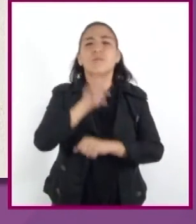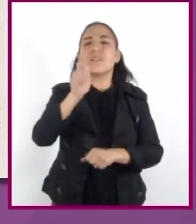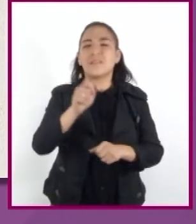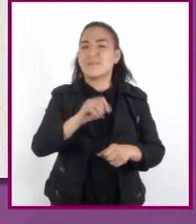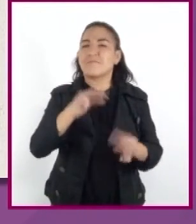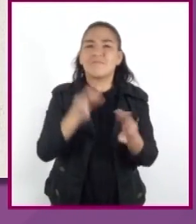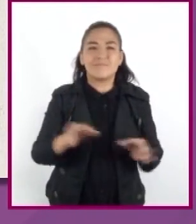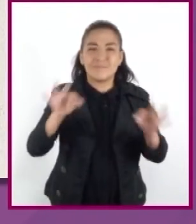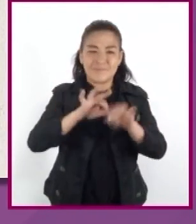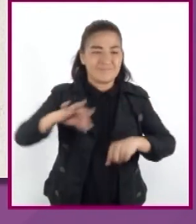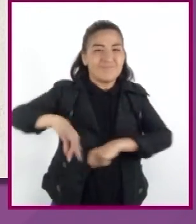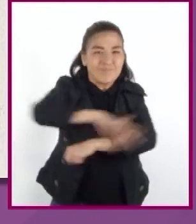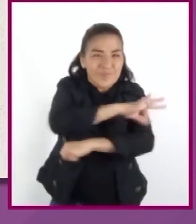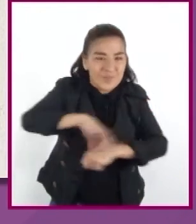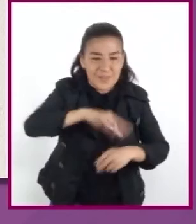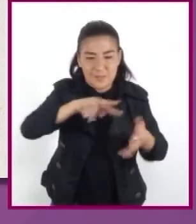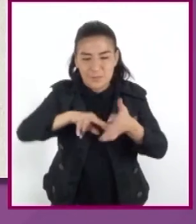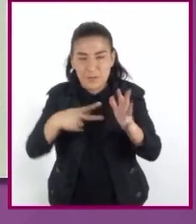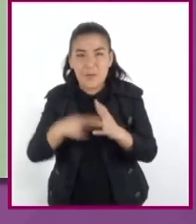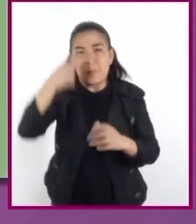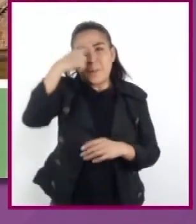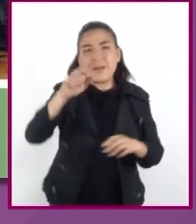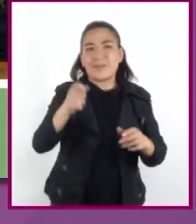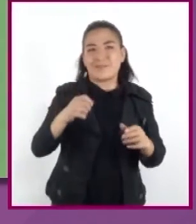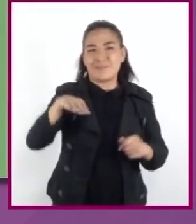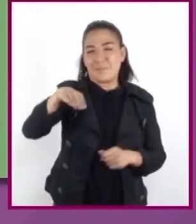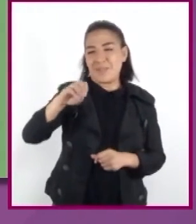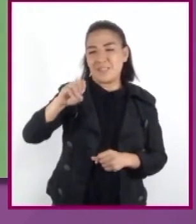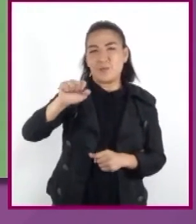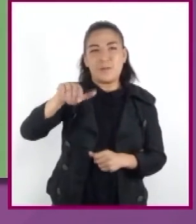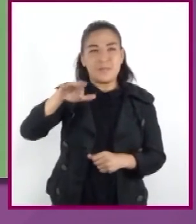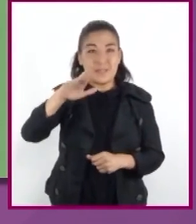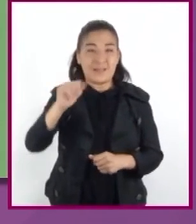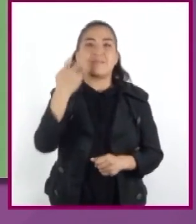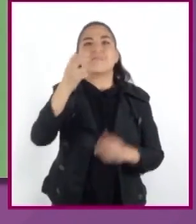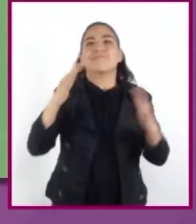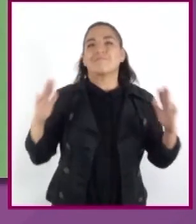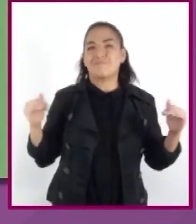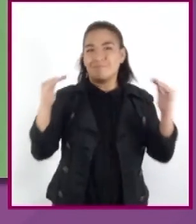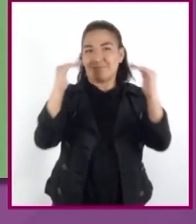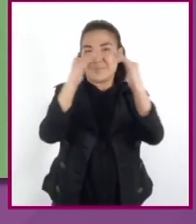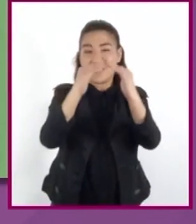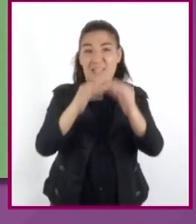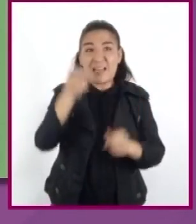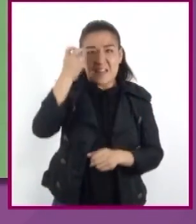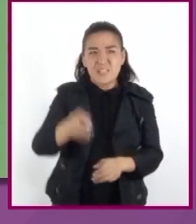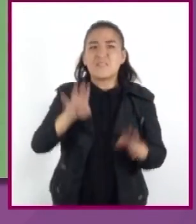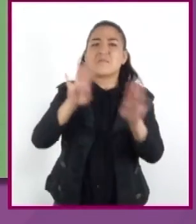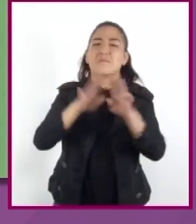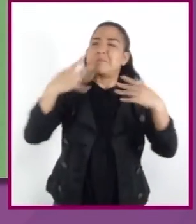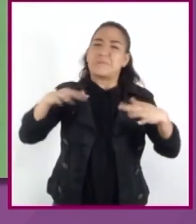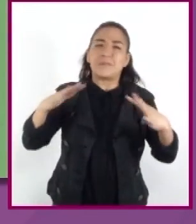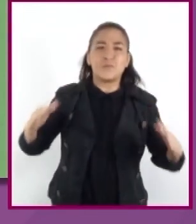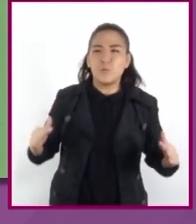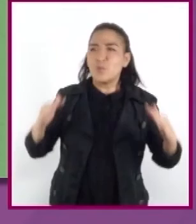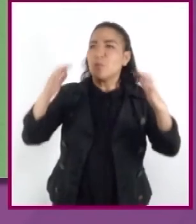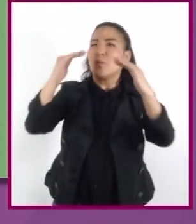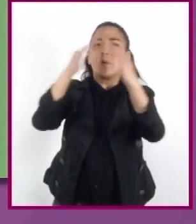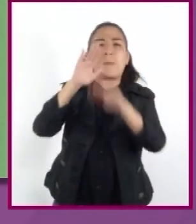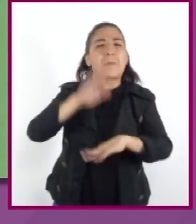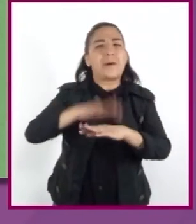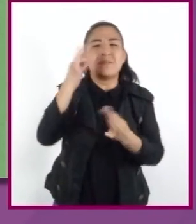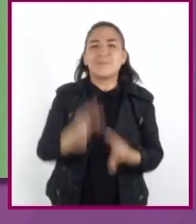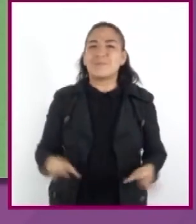características de las construcciones mesoamericanas son las estructuras piramidales. Estos grandes templos, en torno a los cuales